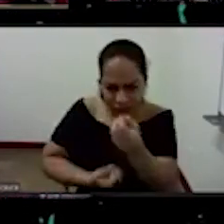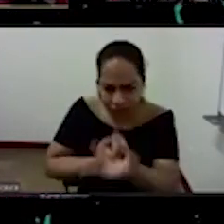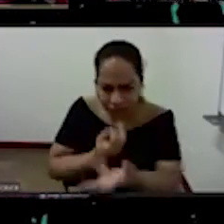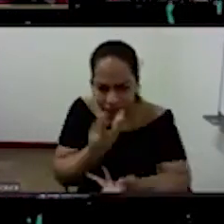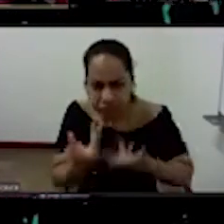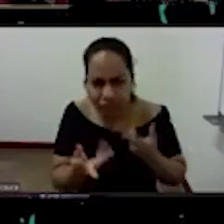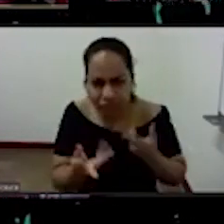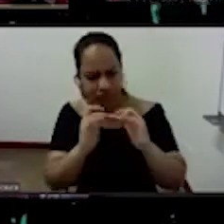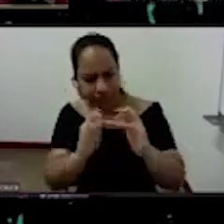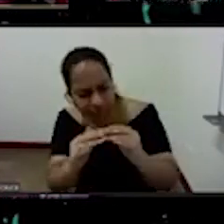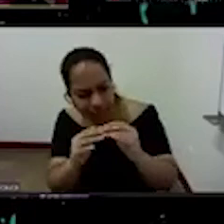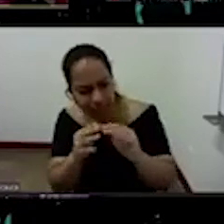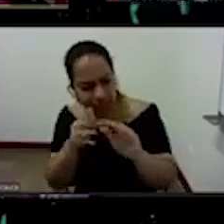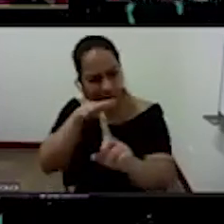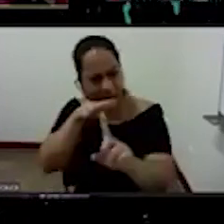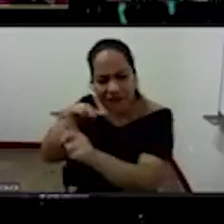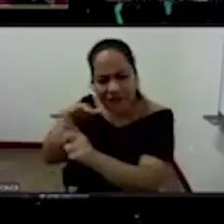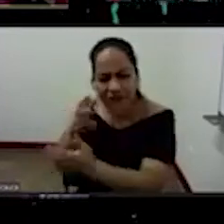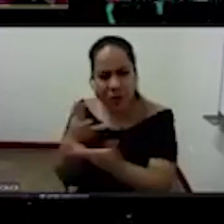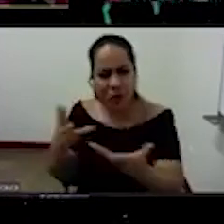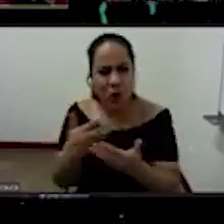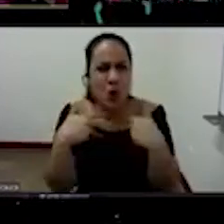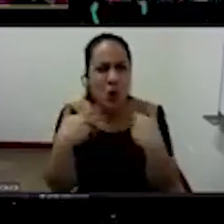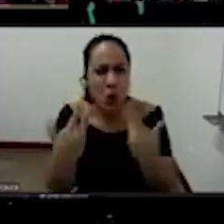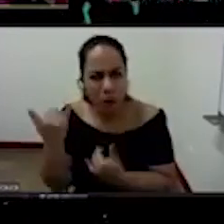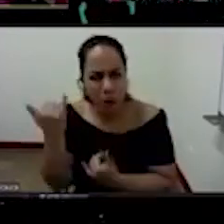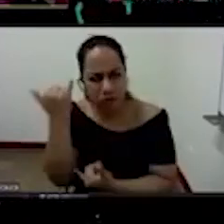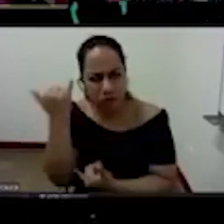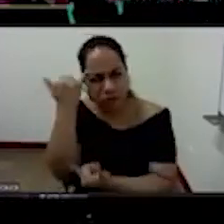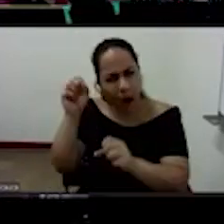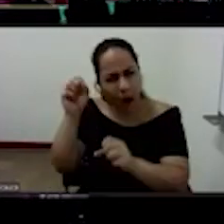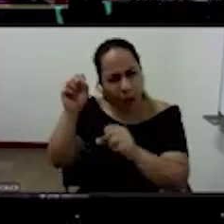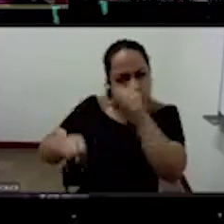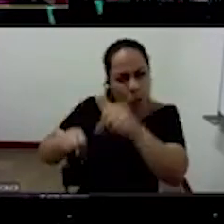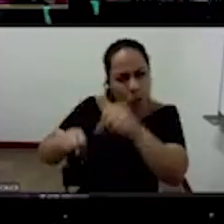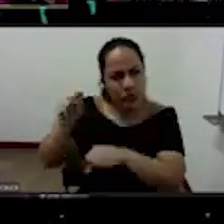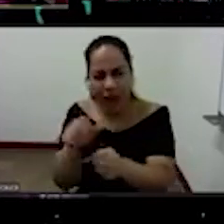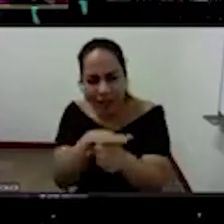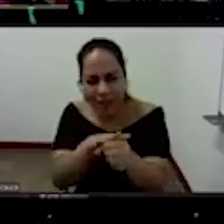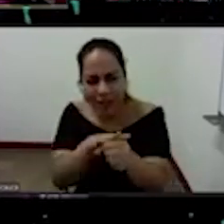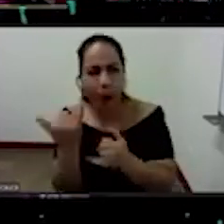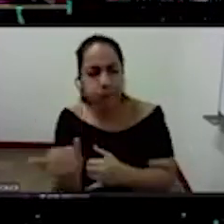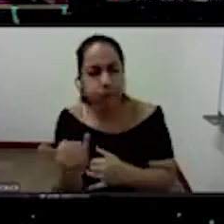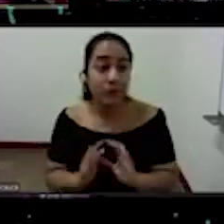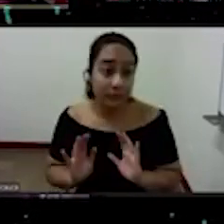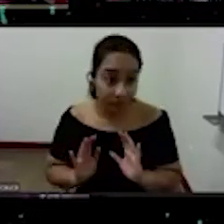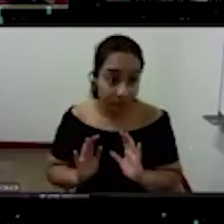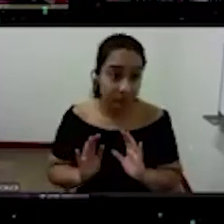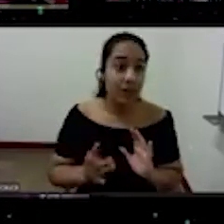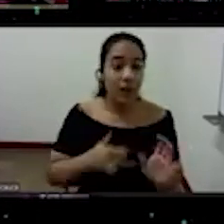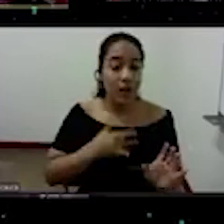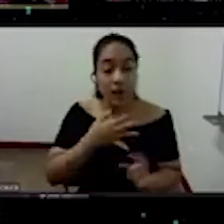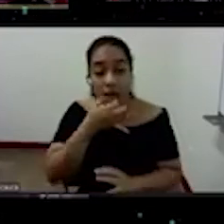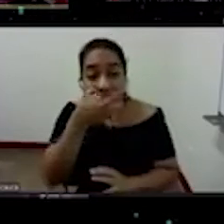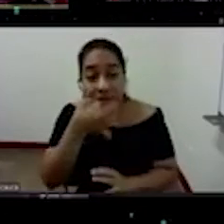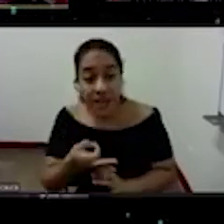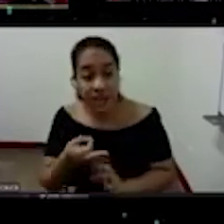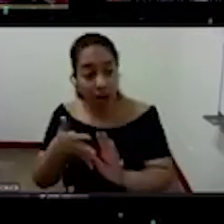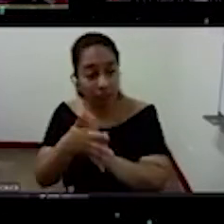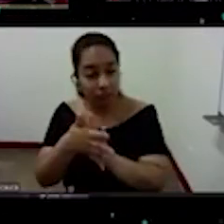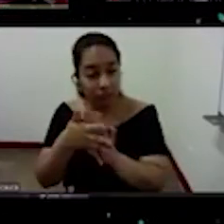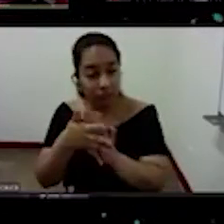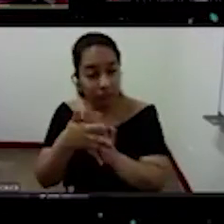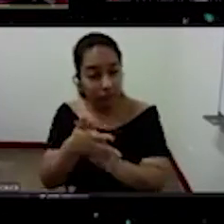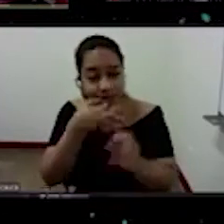producir efectos de liberación si posible de esta situación tengo que confesar que